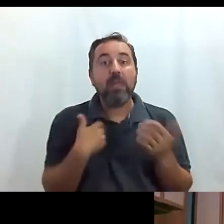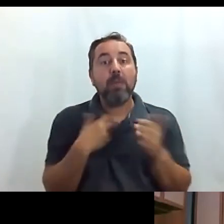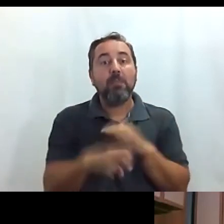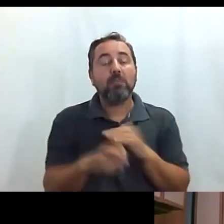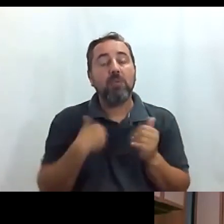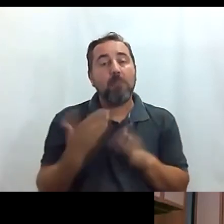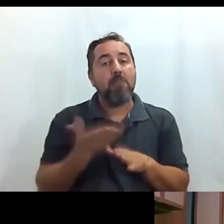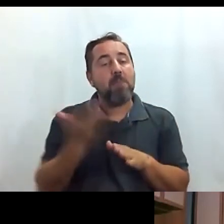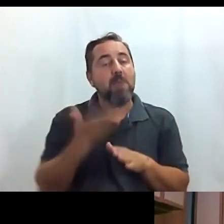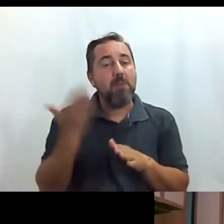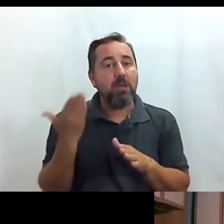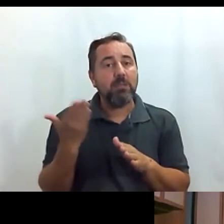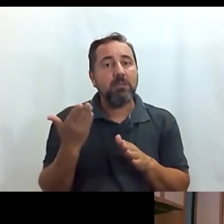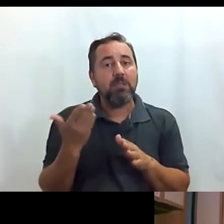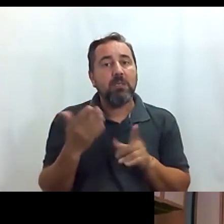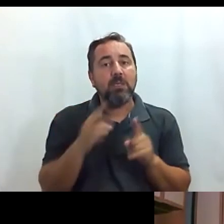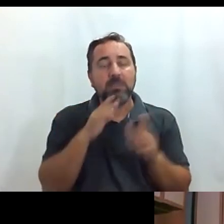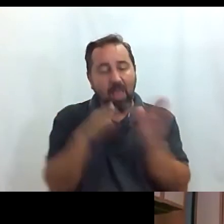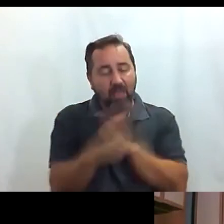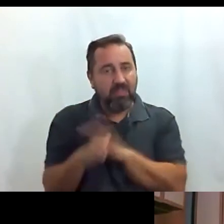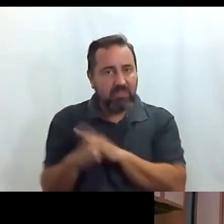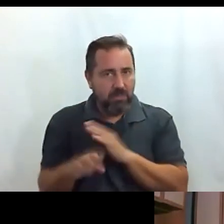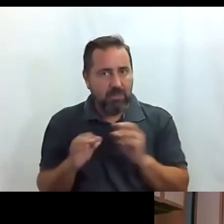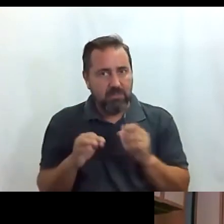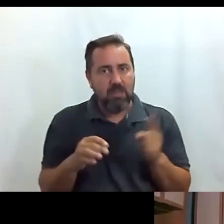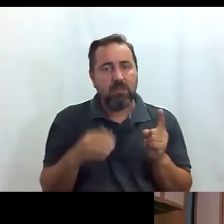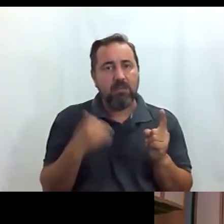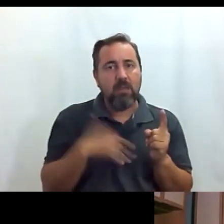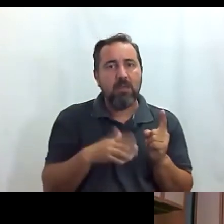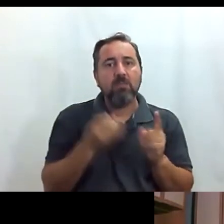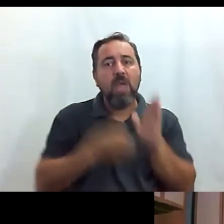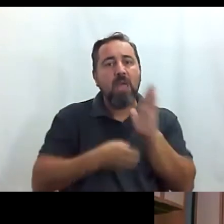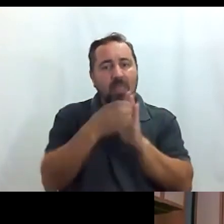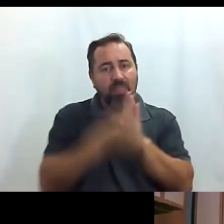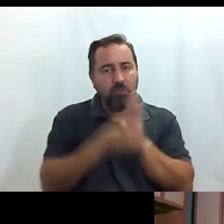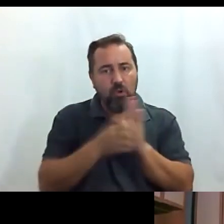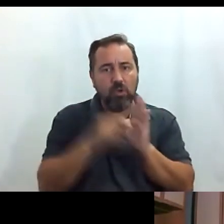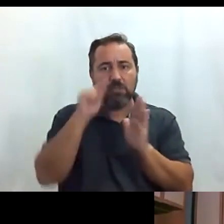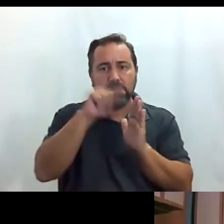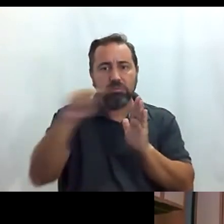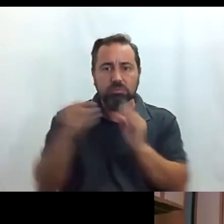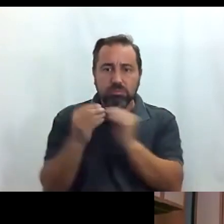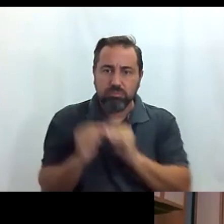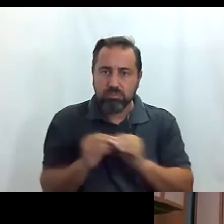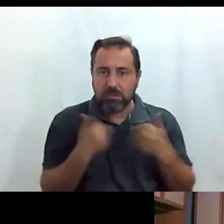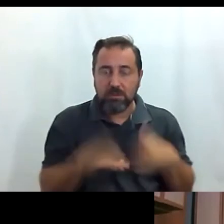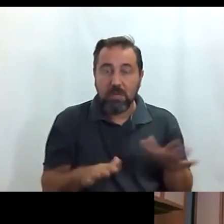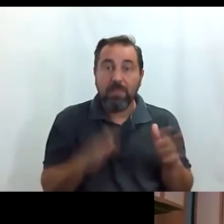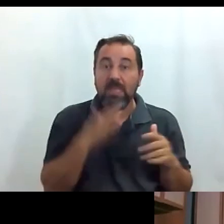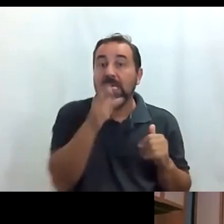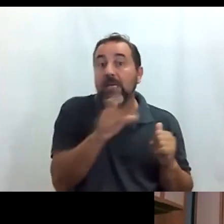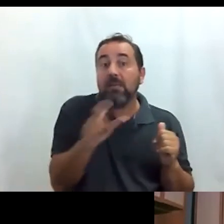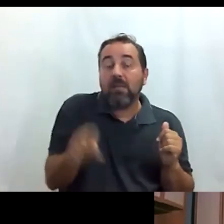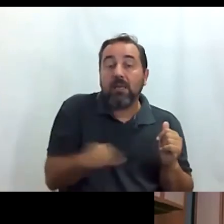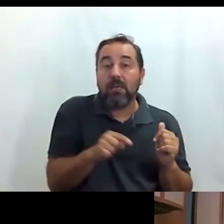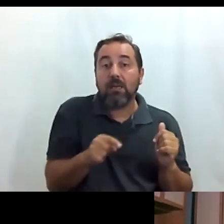más estaciones accesibles están instalando muchos ascensores y yo creo que la gente que venga